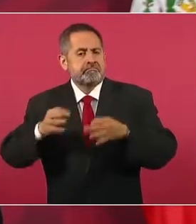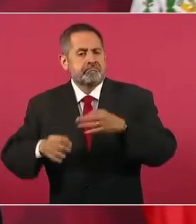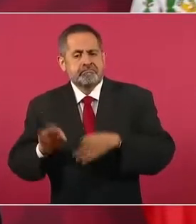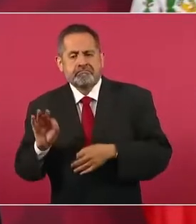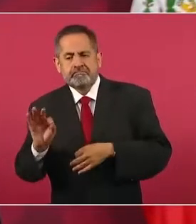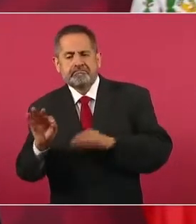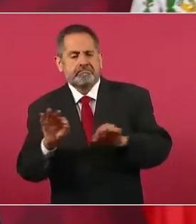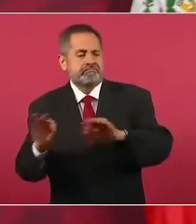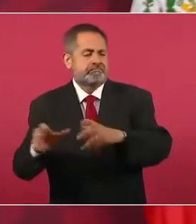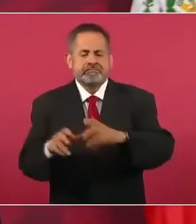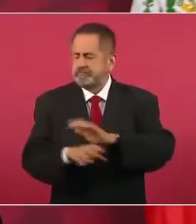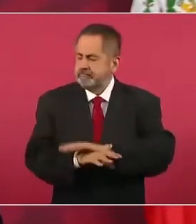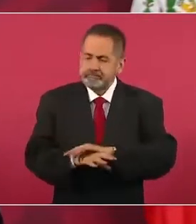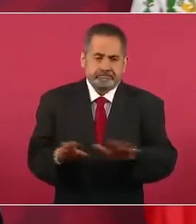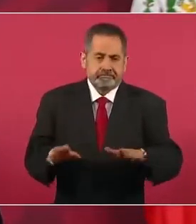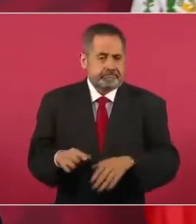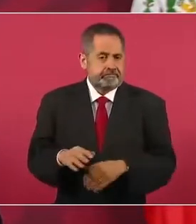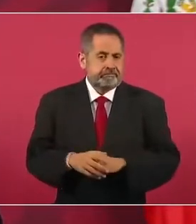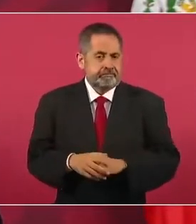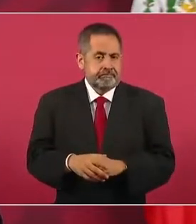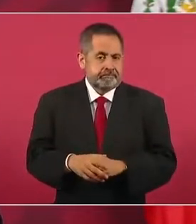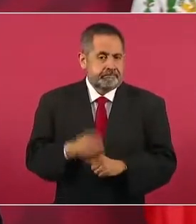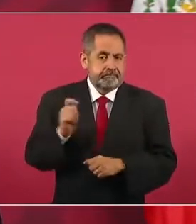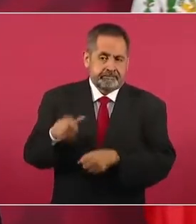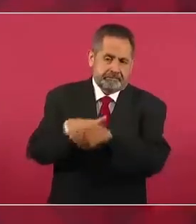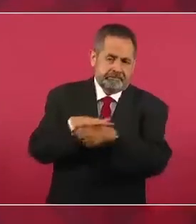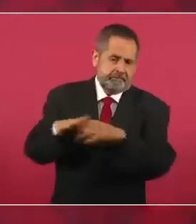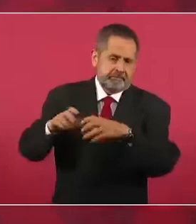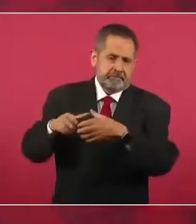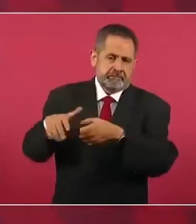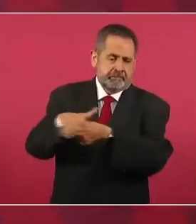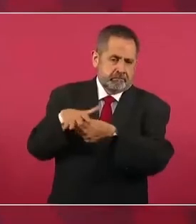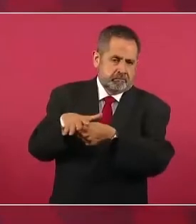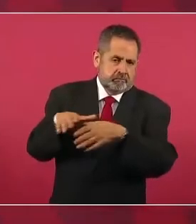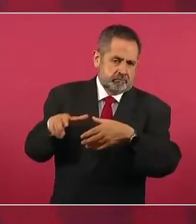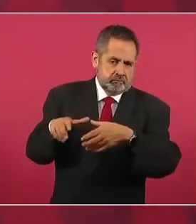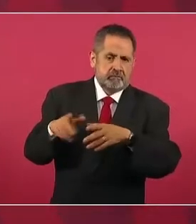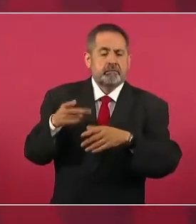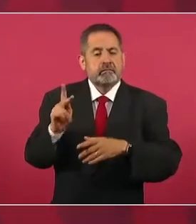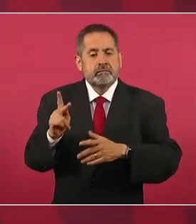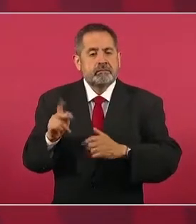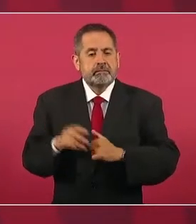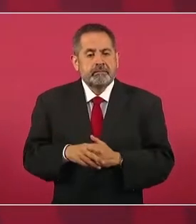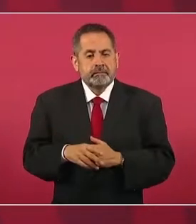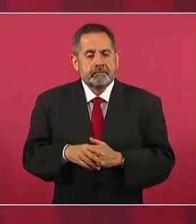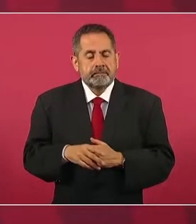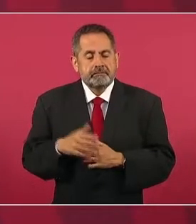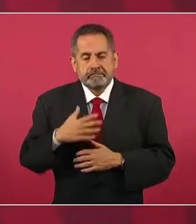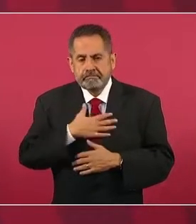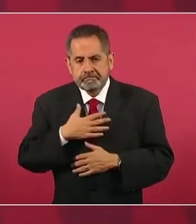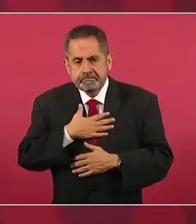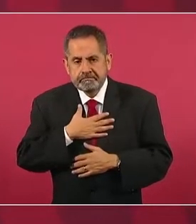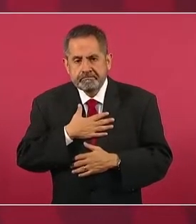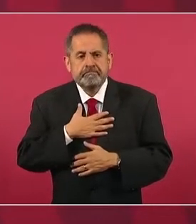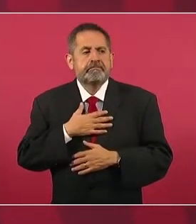Pero estos casos siempre son de interés